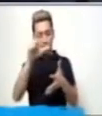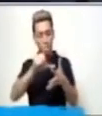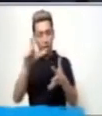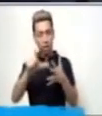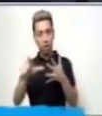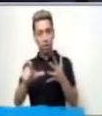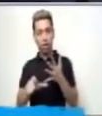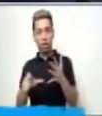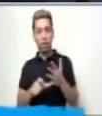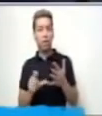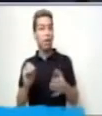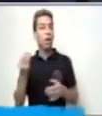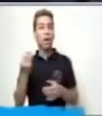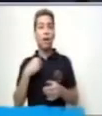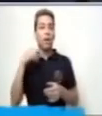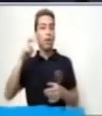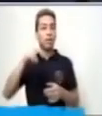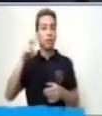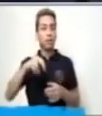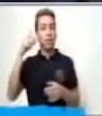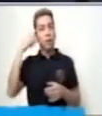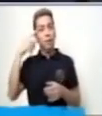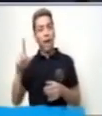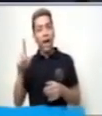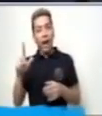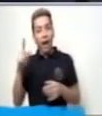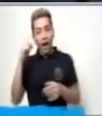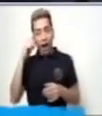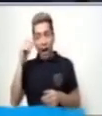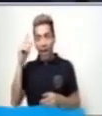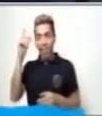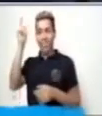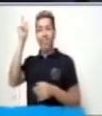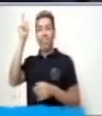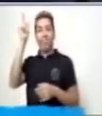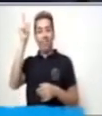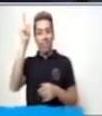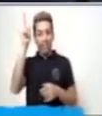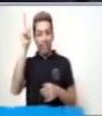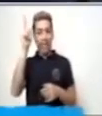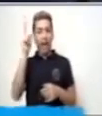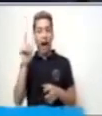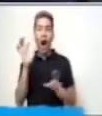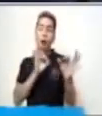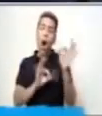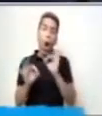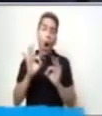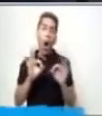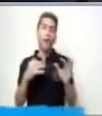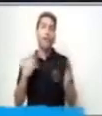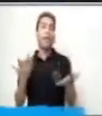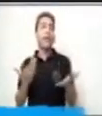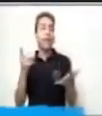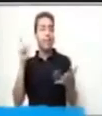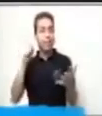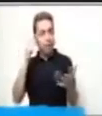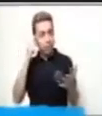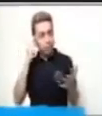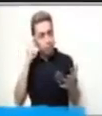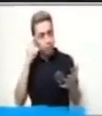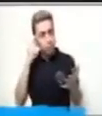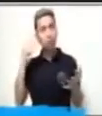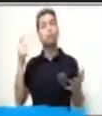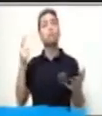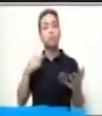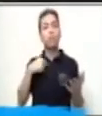al momento de practicar una adivinanza? O, por lo menos, ¿qué es lo que debemos tener claro al momento